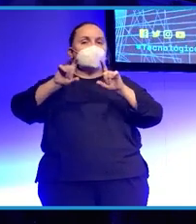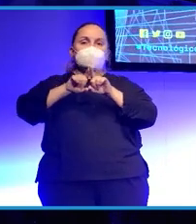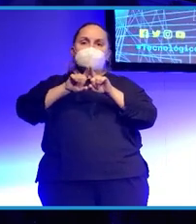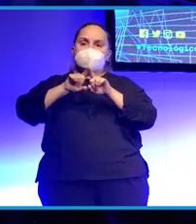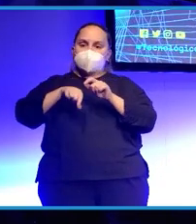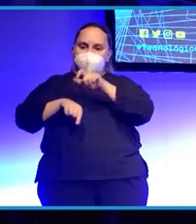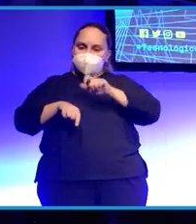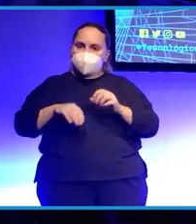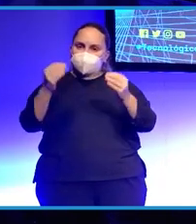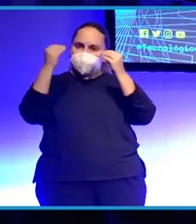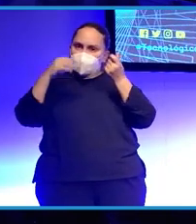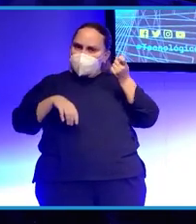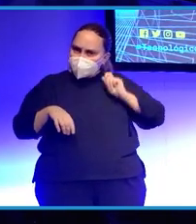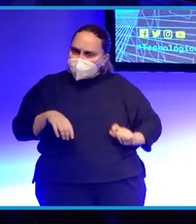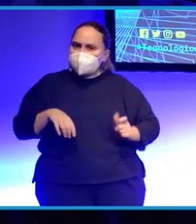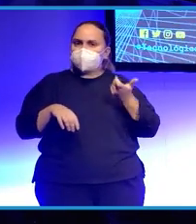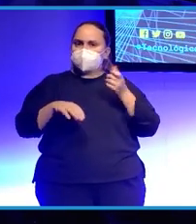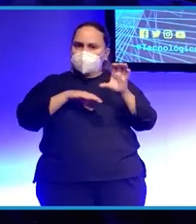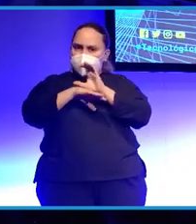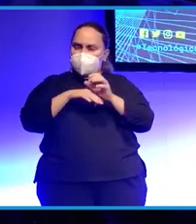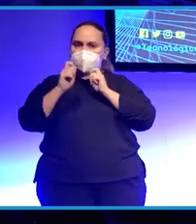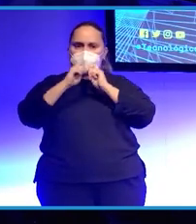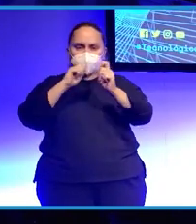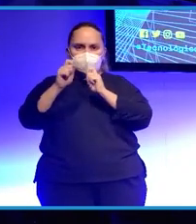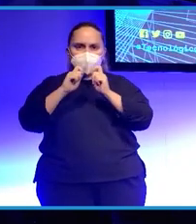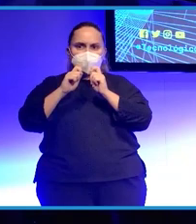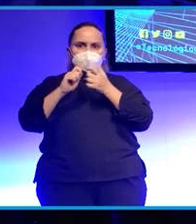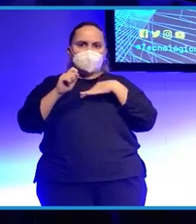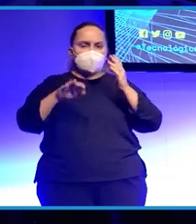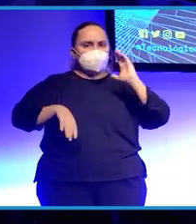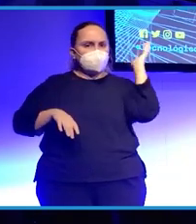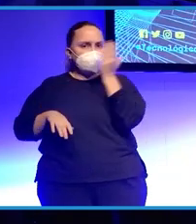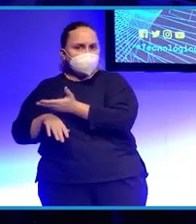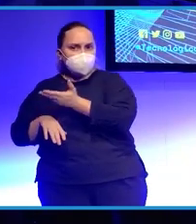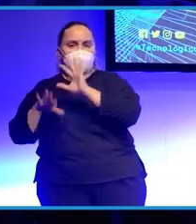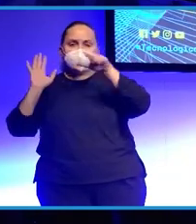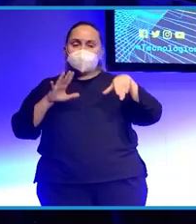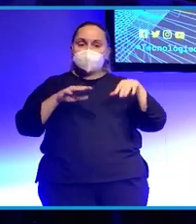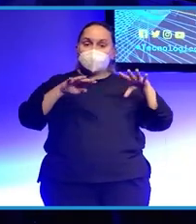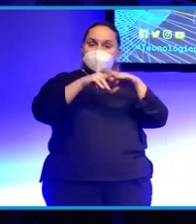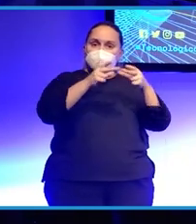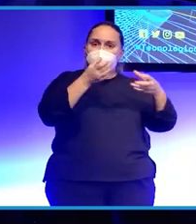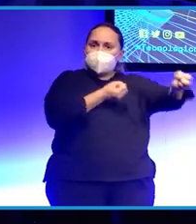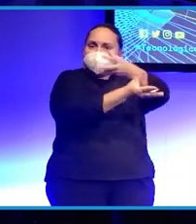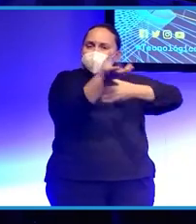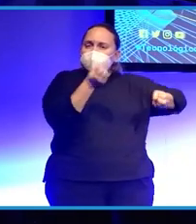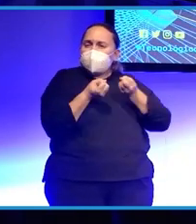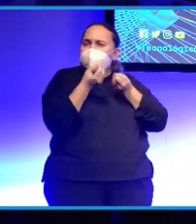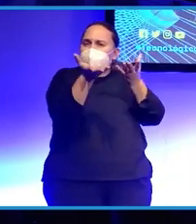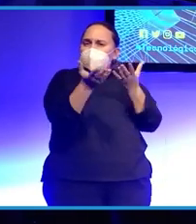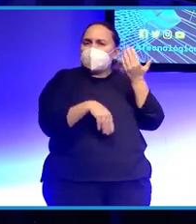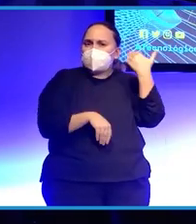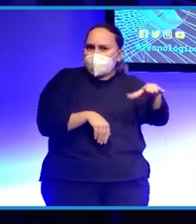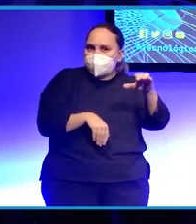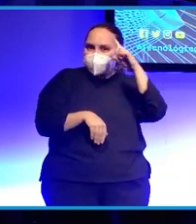preparación, que no han realizado esa carrera periodística y por lo tanto digamos la mala información o la información que no está verificada. Yo sé